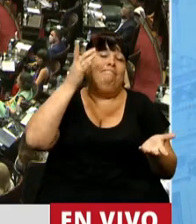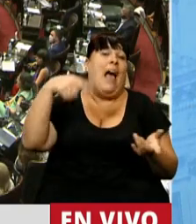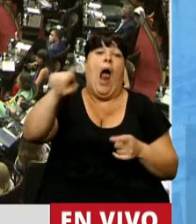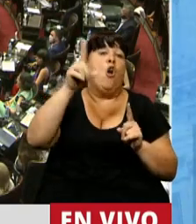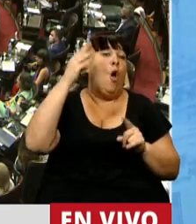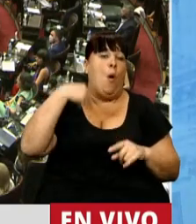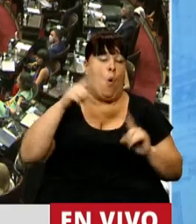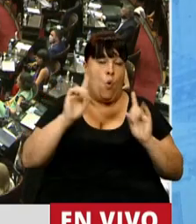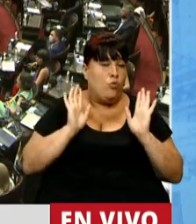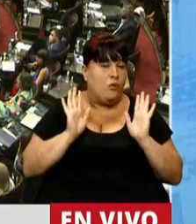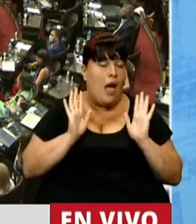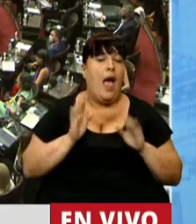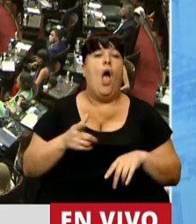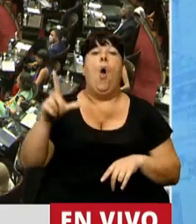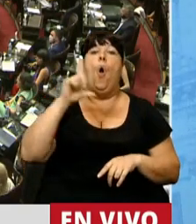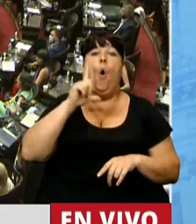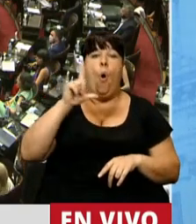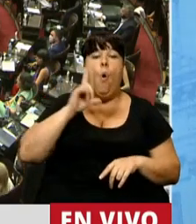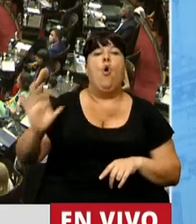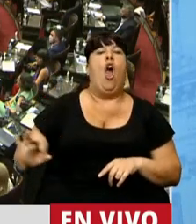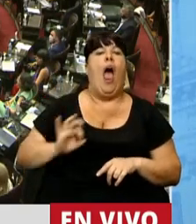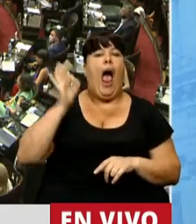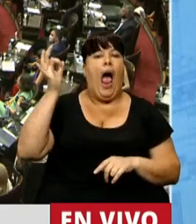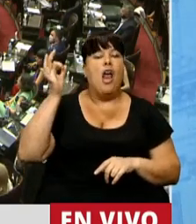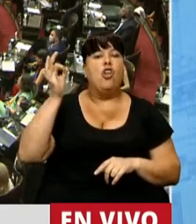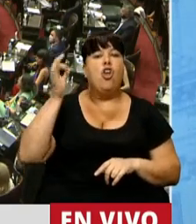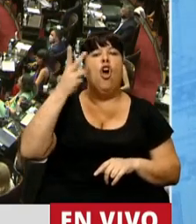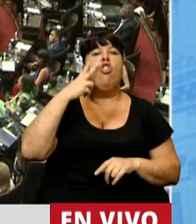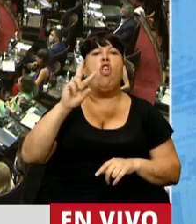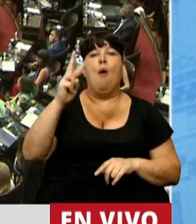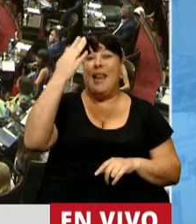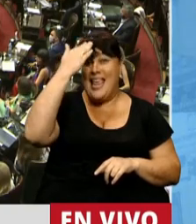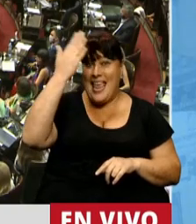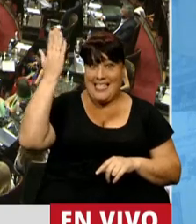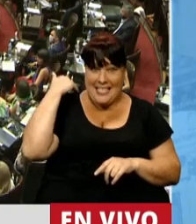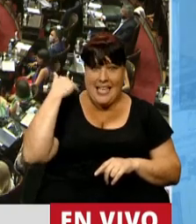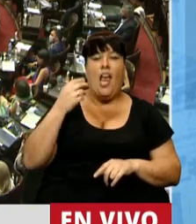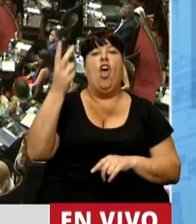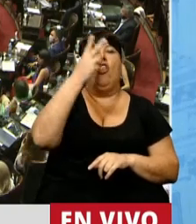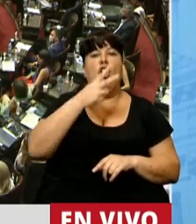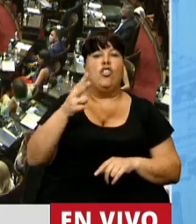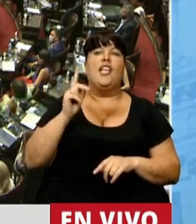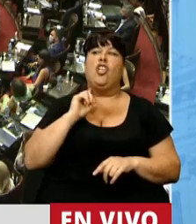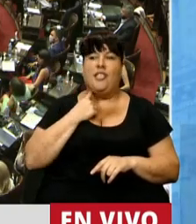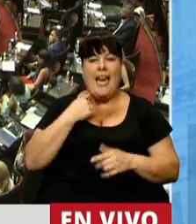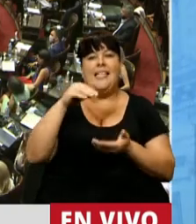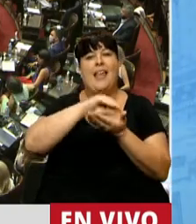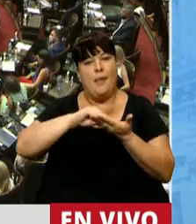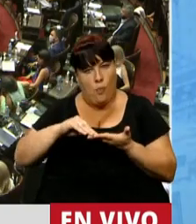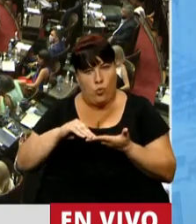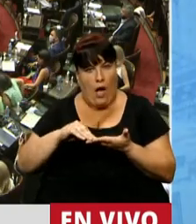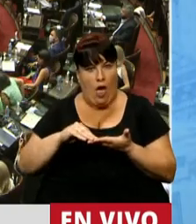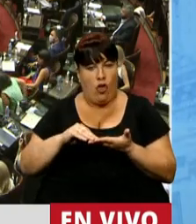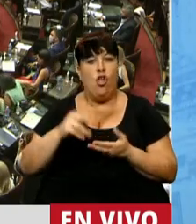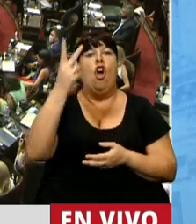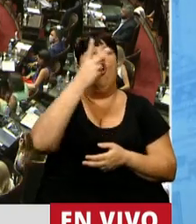algunos no lo hayan escuchado. En julio del año 2015, 213 diputados